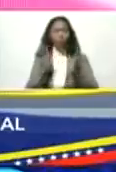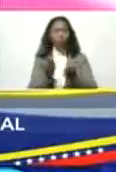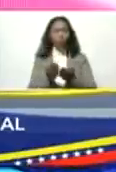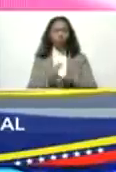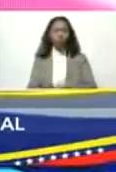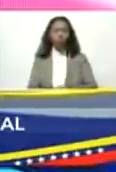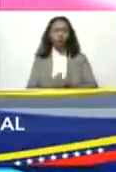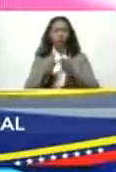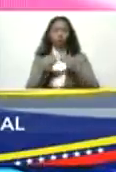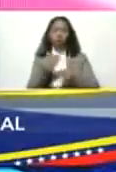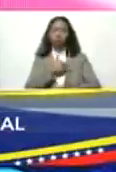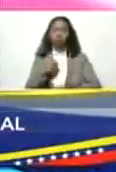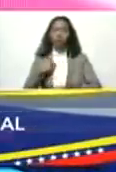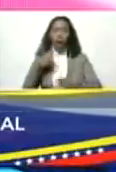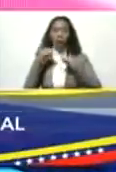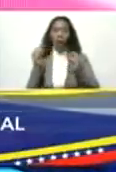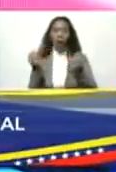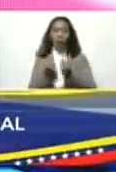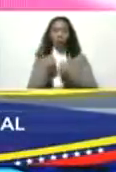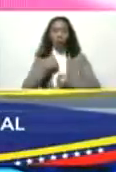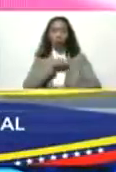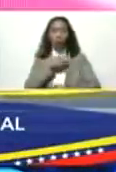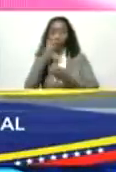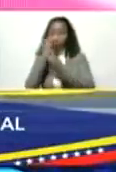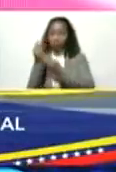todo el que quiera hablar con nosotros es bienvenido